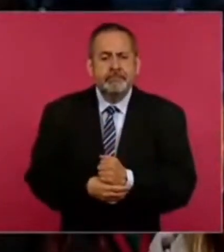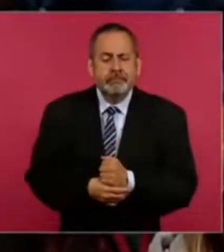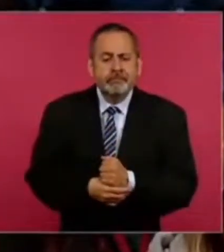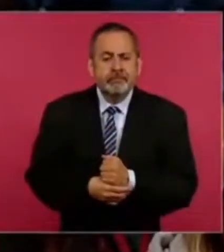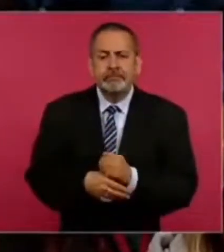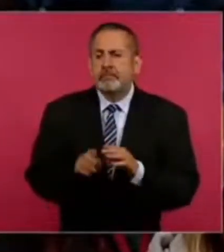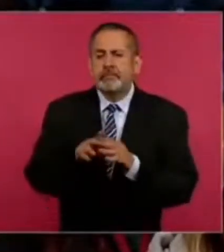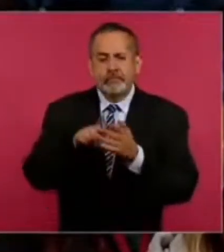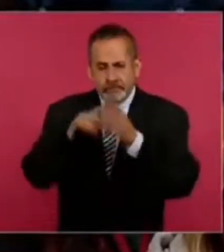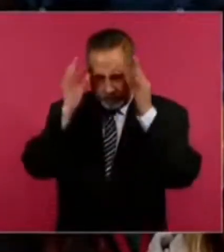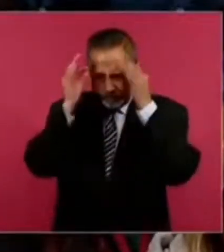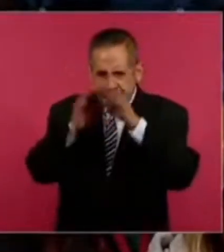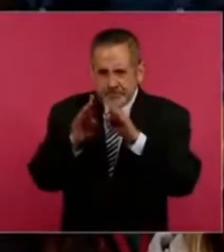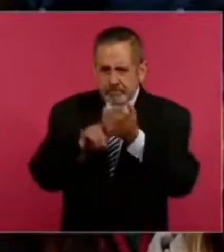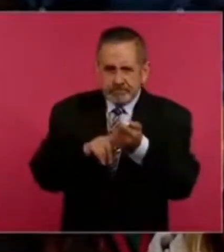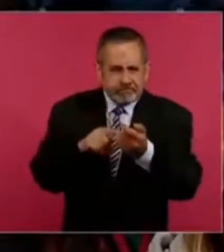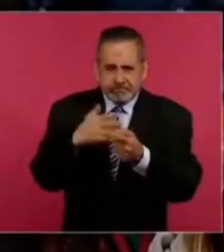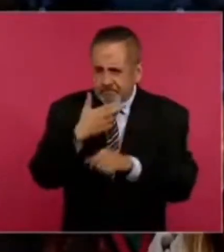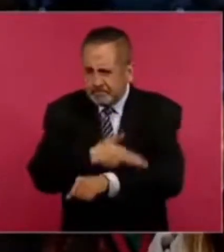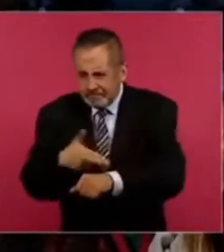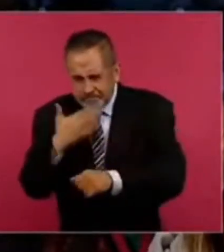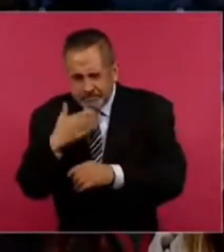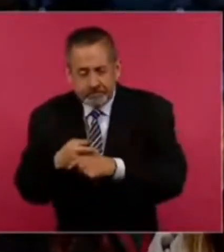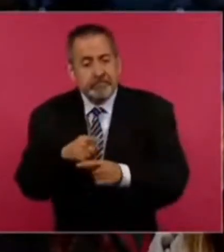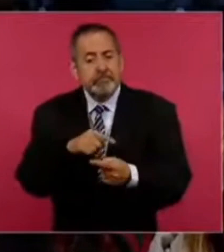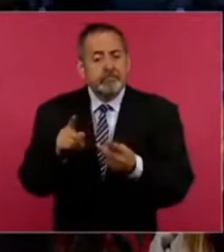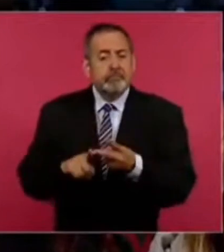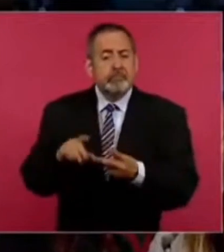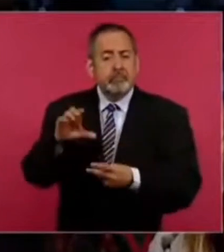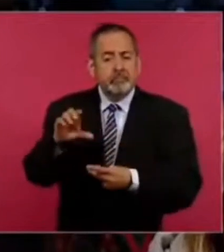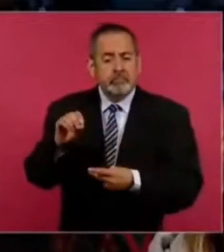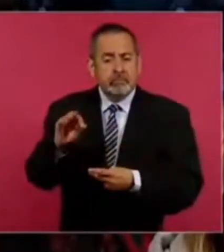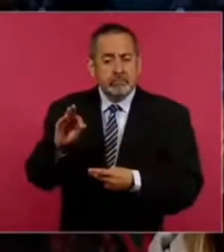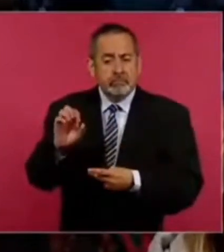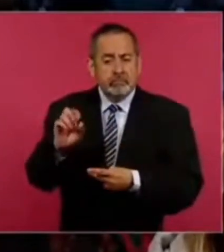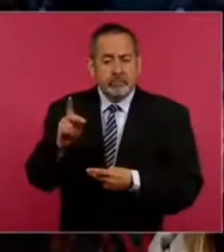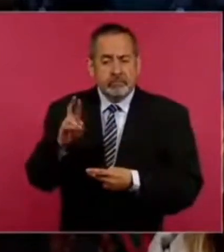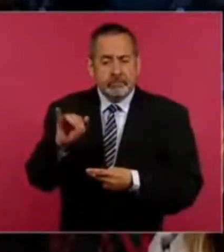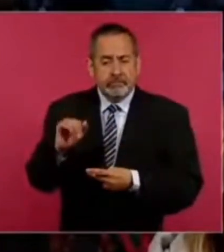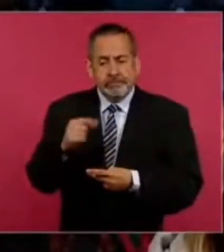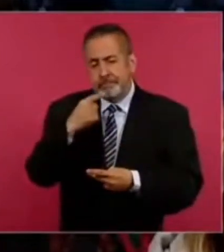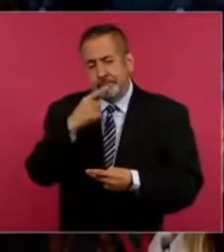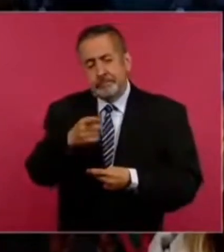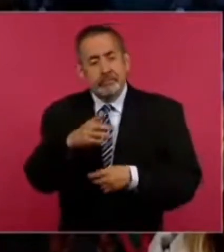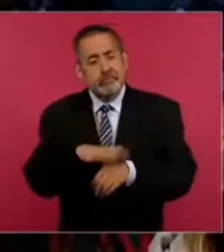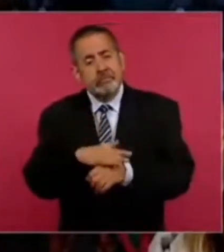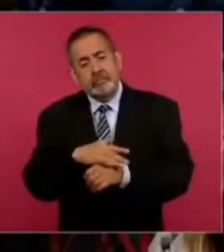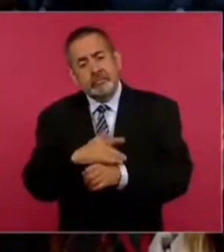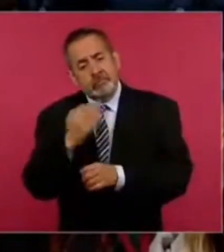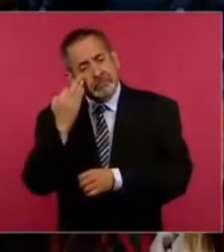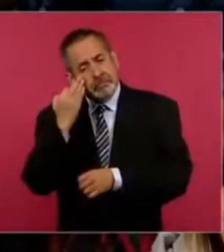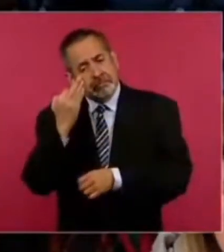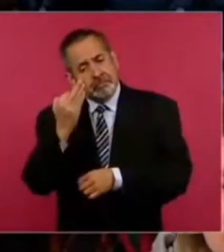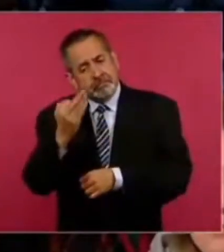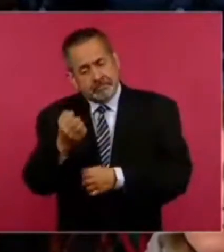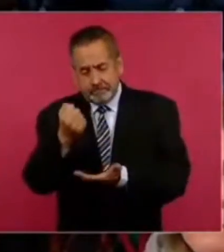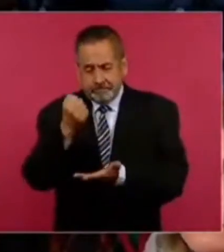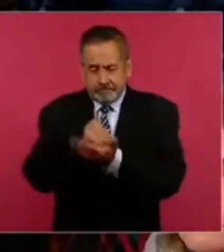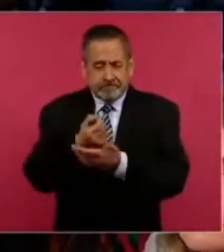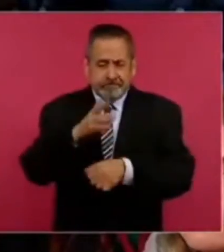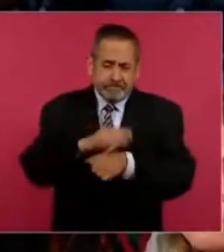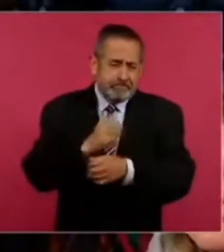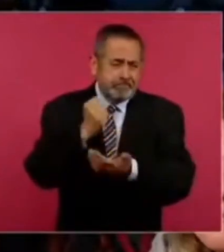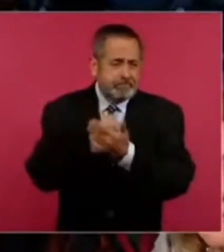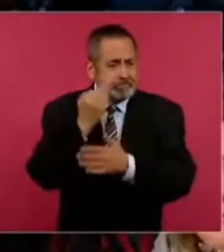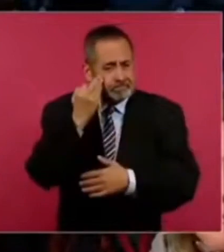en la aduana. Y también por parte de COFEPRIS, que es muy lento el trámite para dar los permisos. No es cuestión de corrupción, no